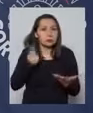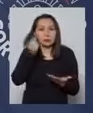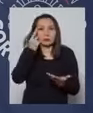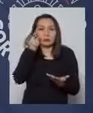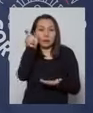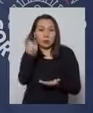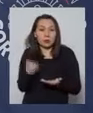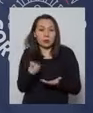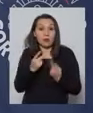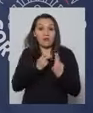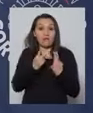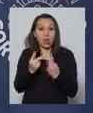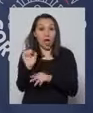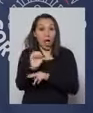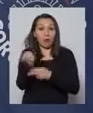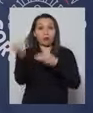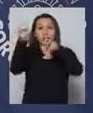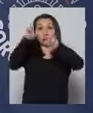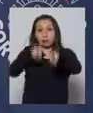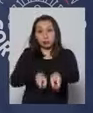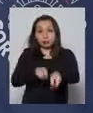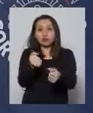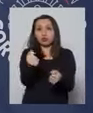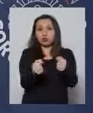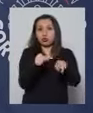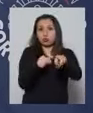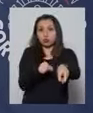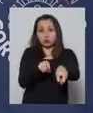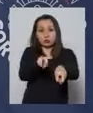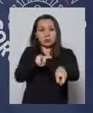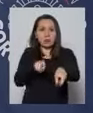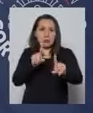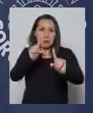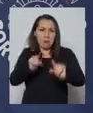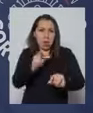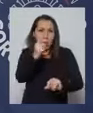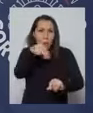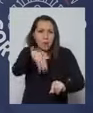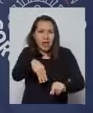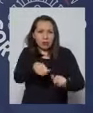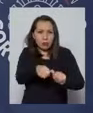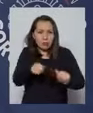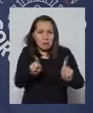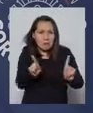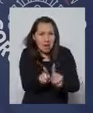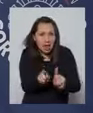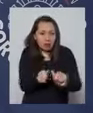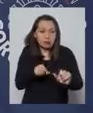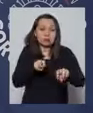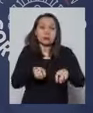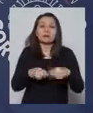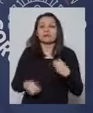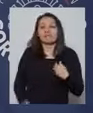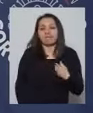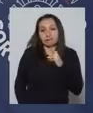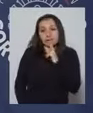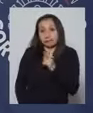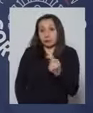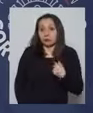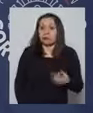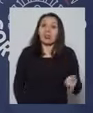de que una persona que viaja en un auto con un chofer tienen menos de un metro de distancia. Yo quiero reiterar